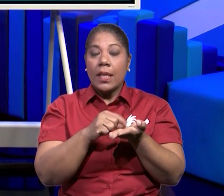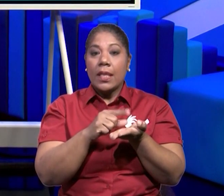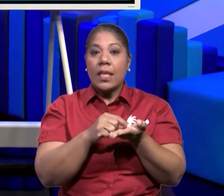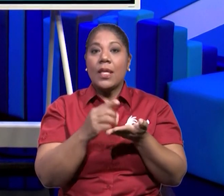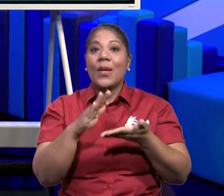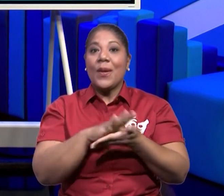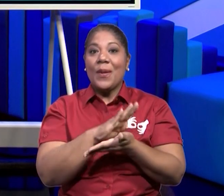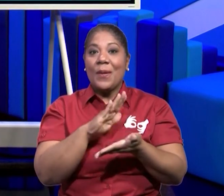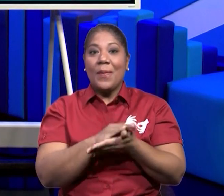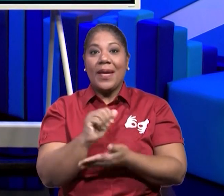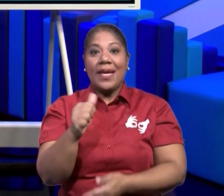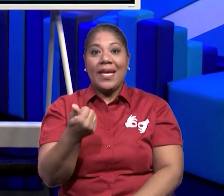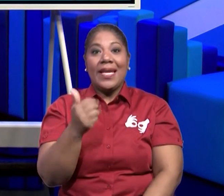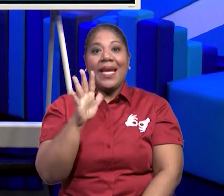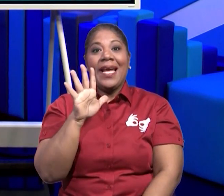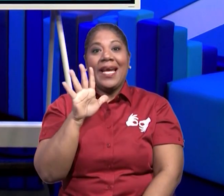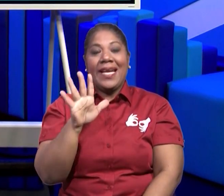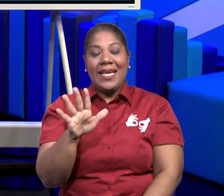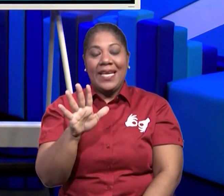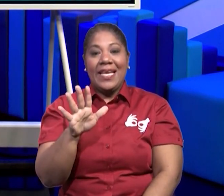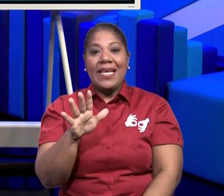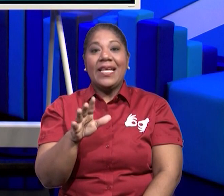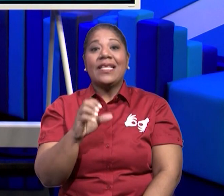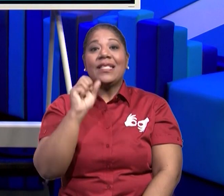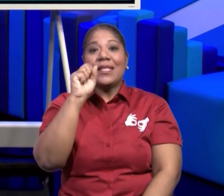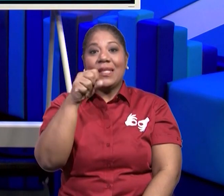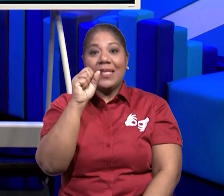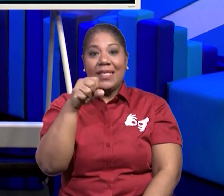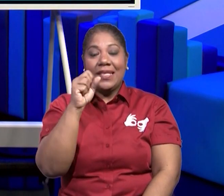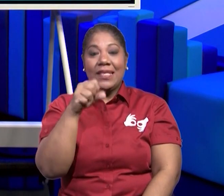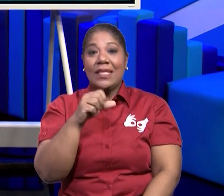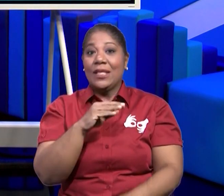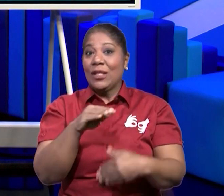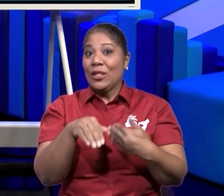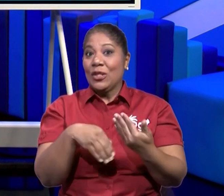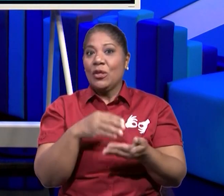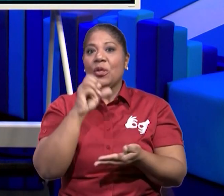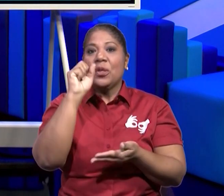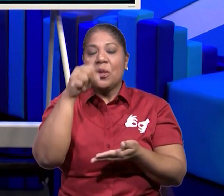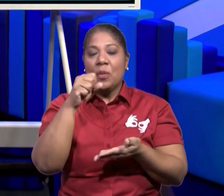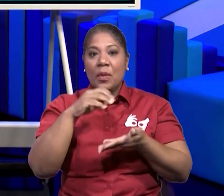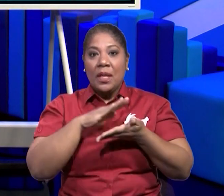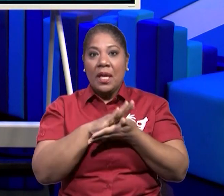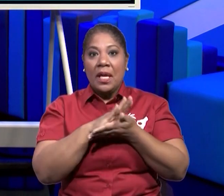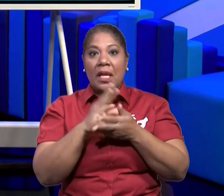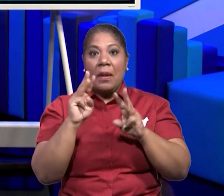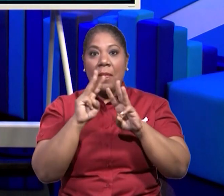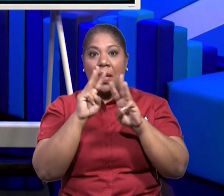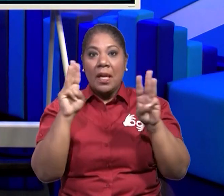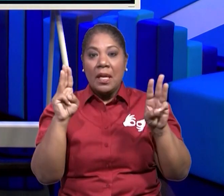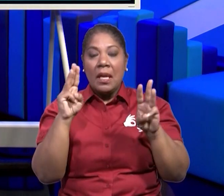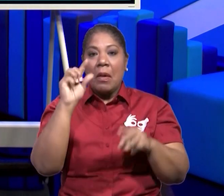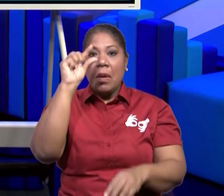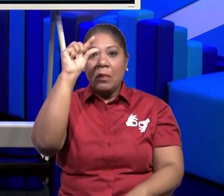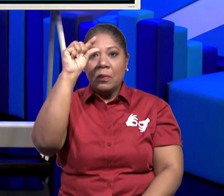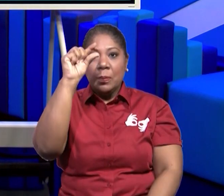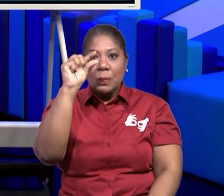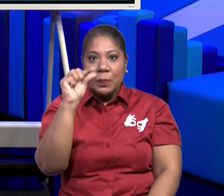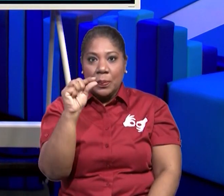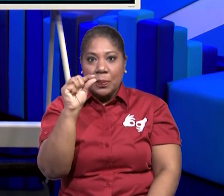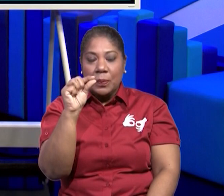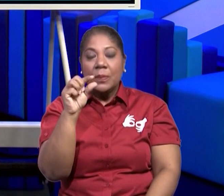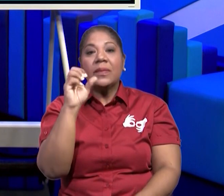cuadernillo. Los docentes tienen digitalmente los cuadernillos. Así que se van guiando cuando van a hacer la